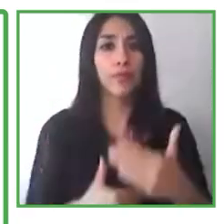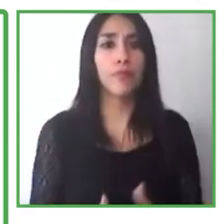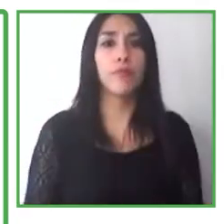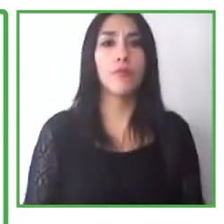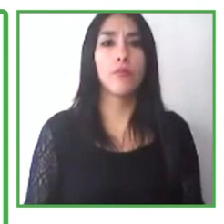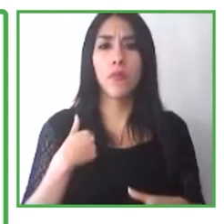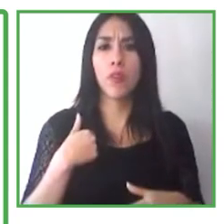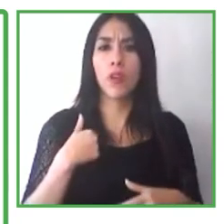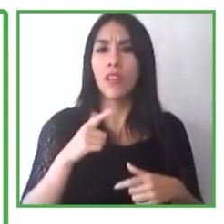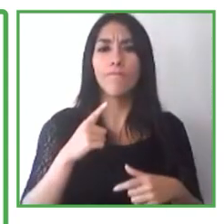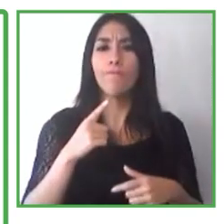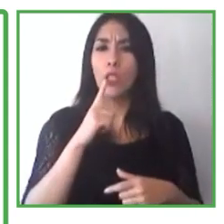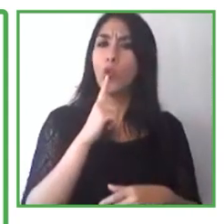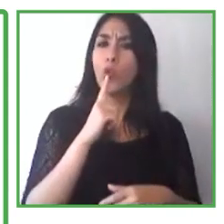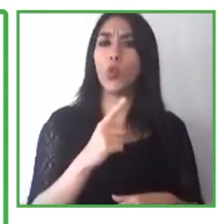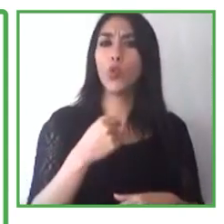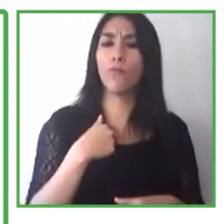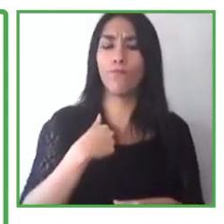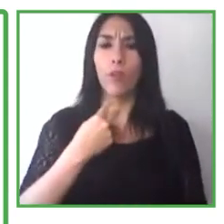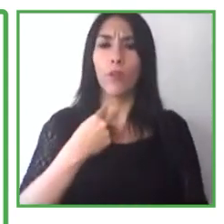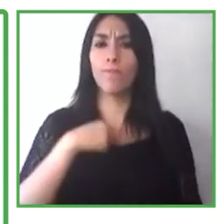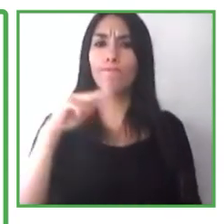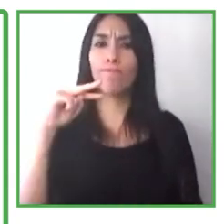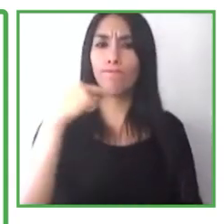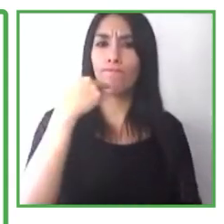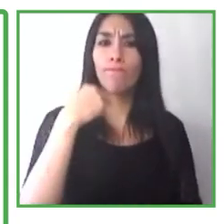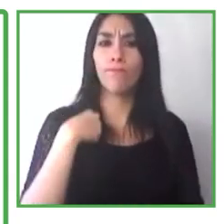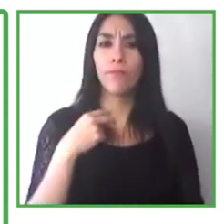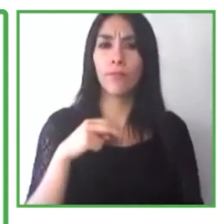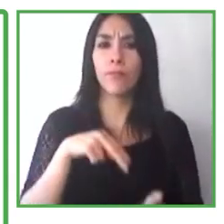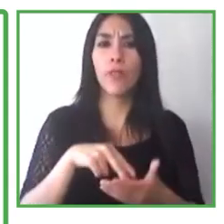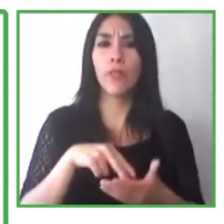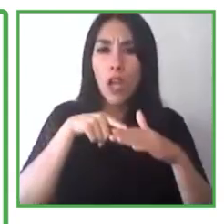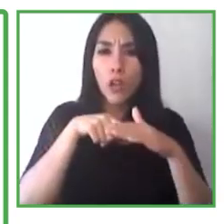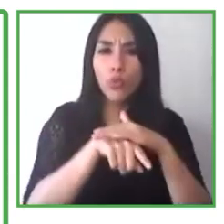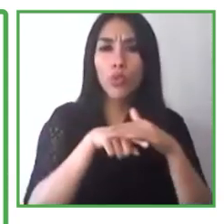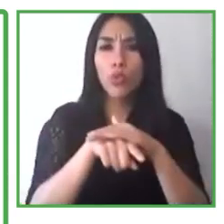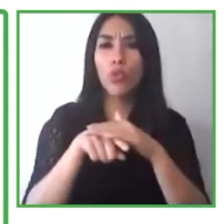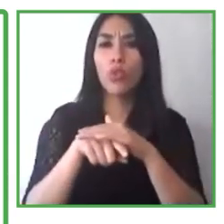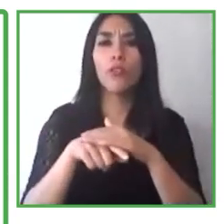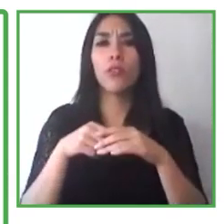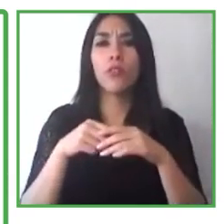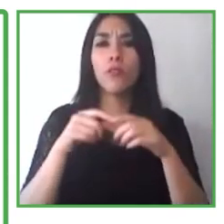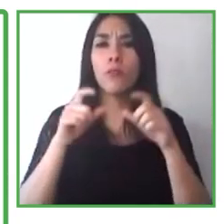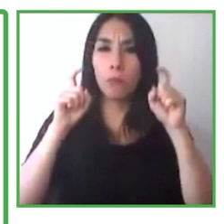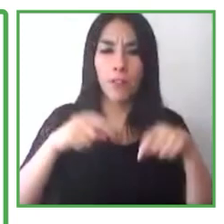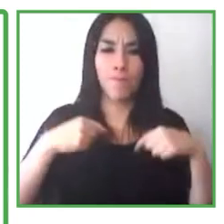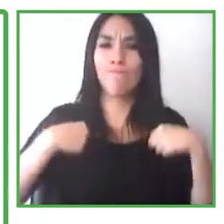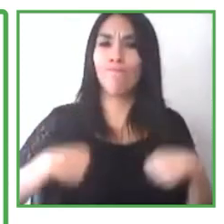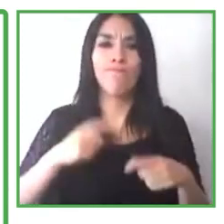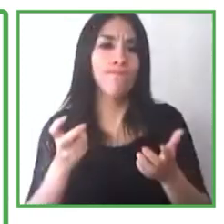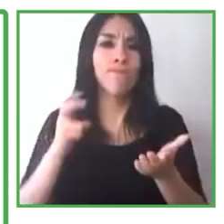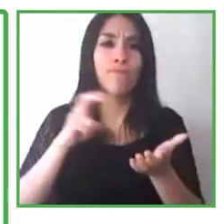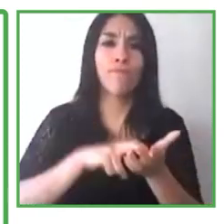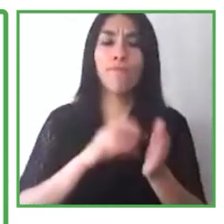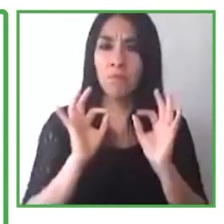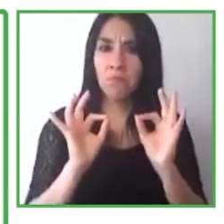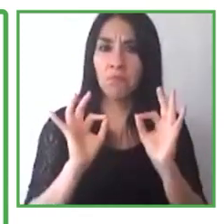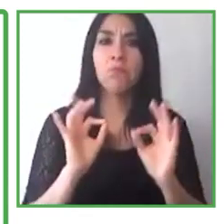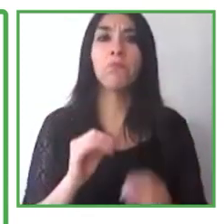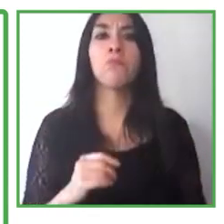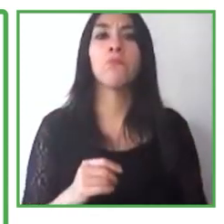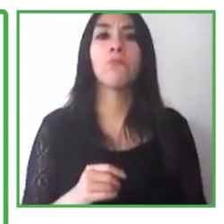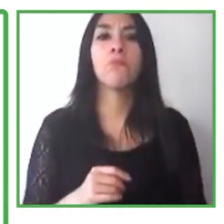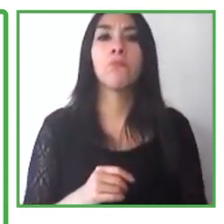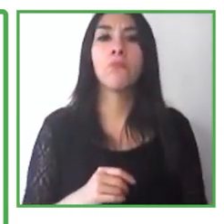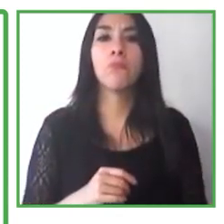estar o sea accesible de manera física y en cuanto a accesibilidad. que quiere decir que en cada lugar donde